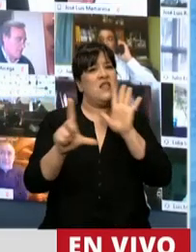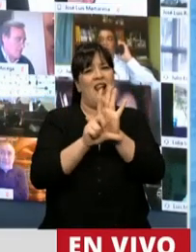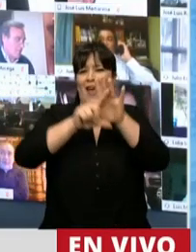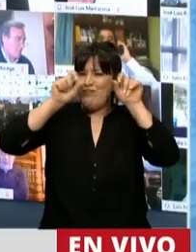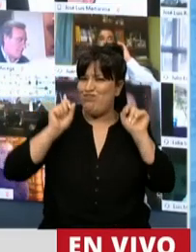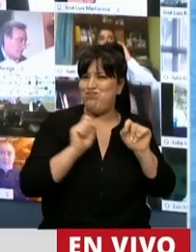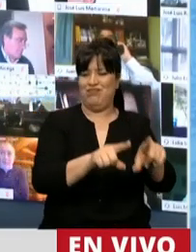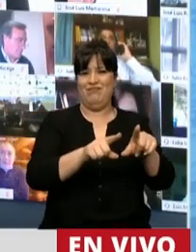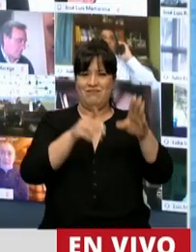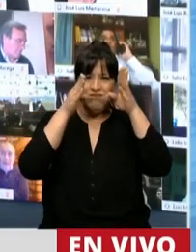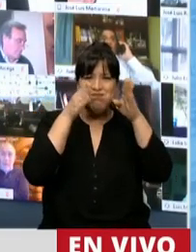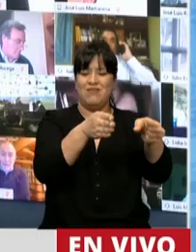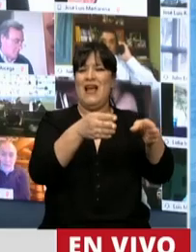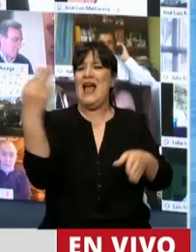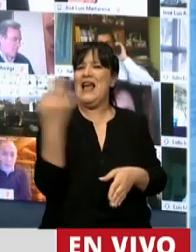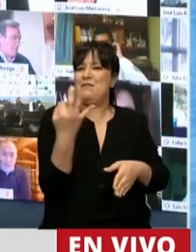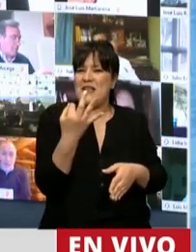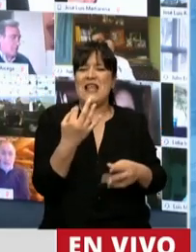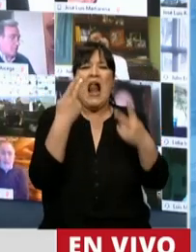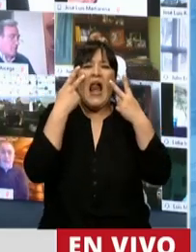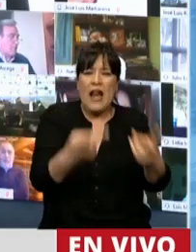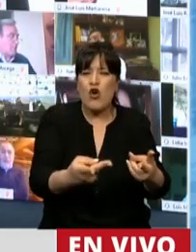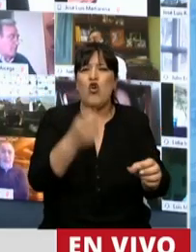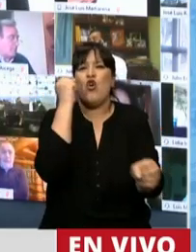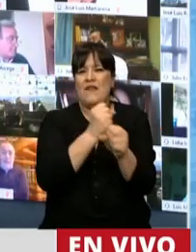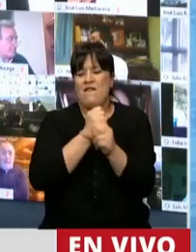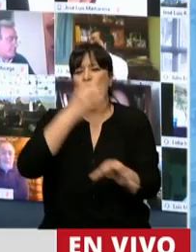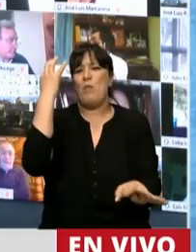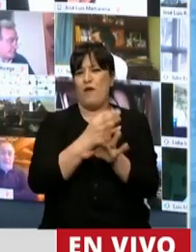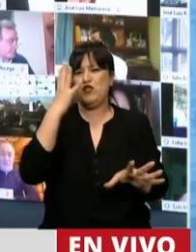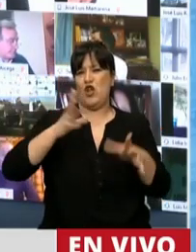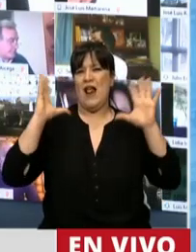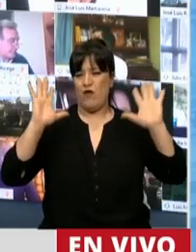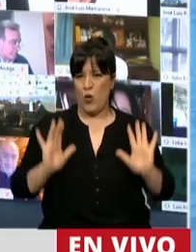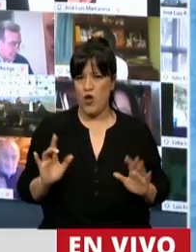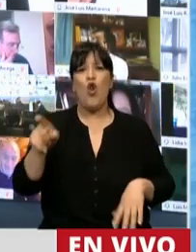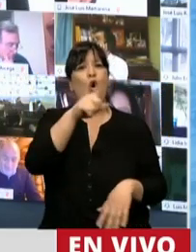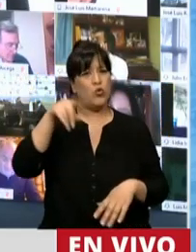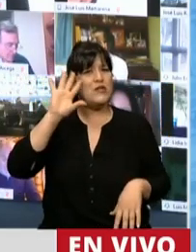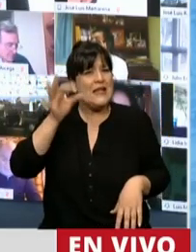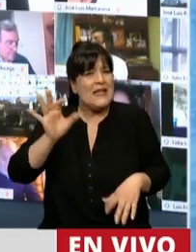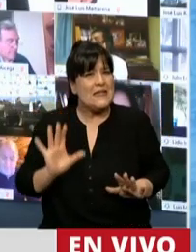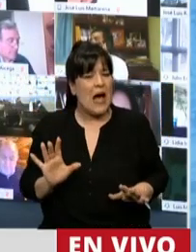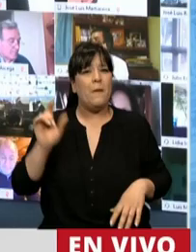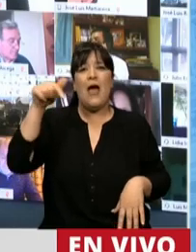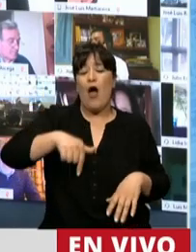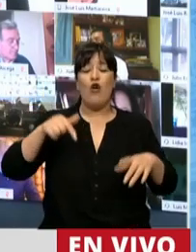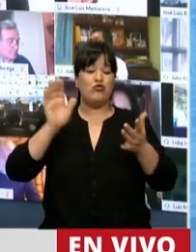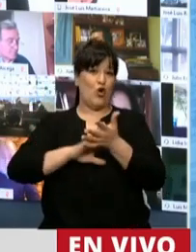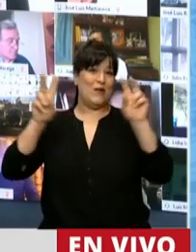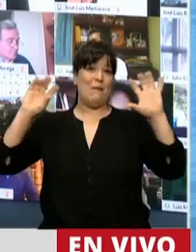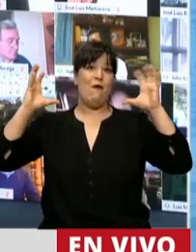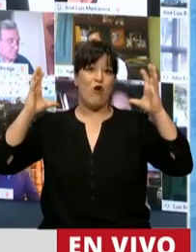y hemos escuchado a miles de profesionales a lo largo y a lo ancho de nuestro país, los cuales nos plantean la